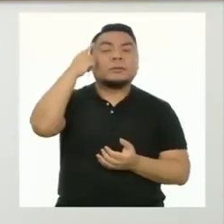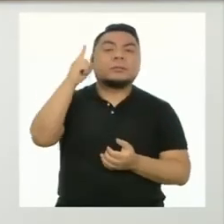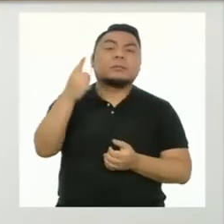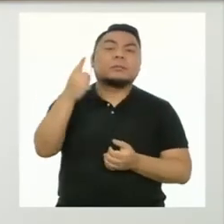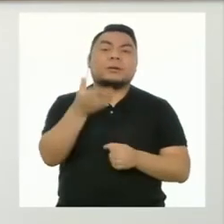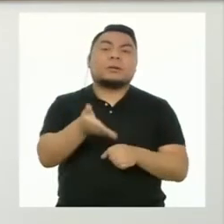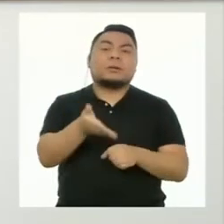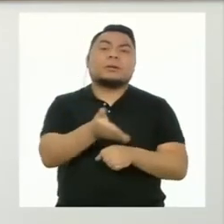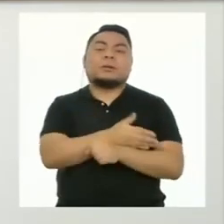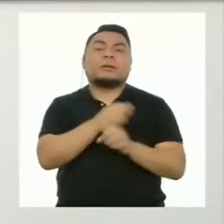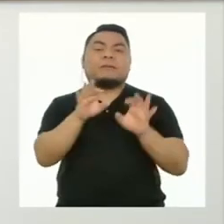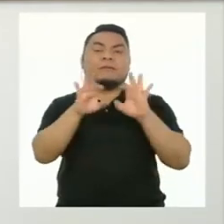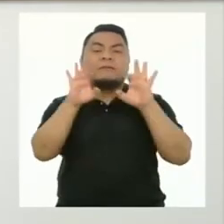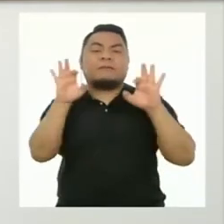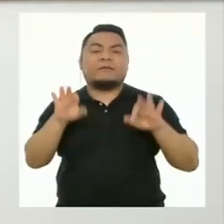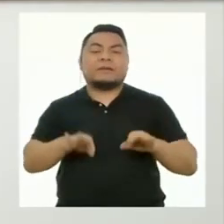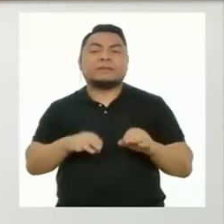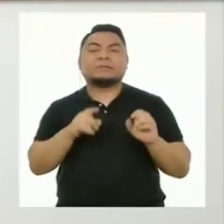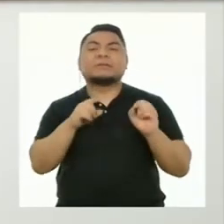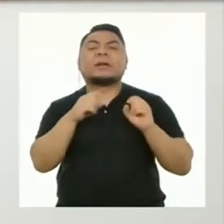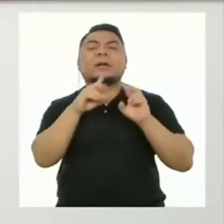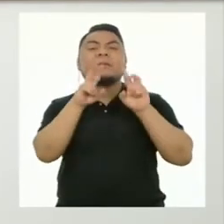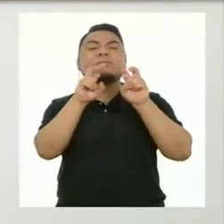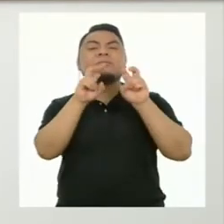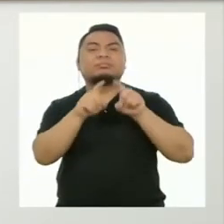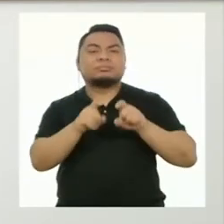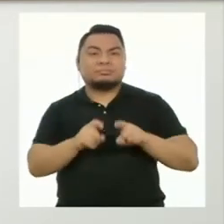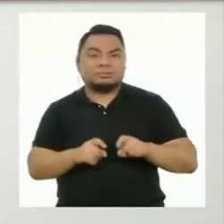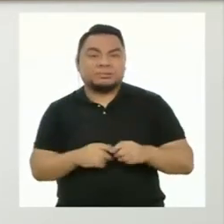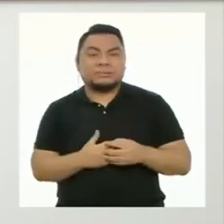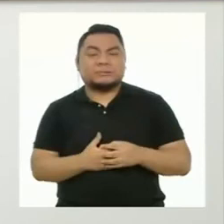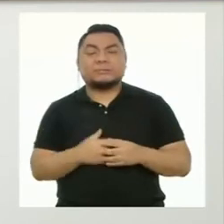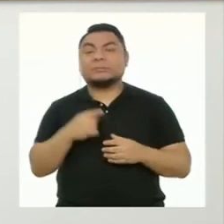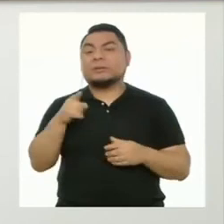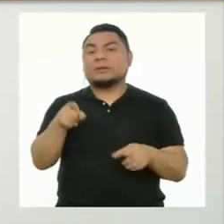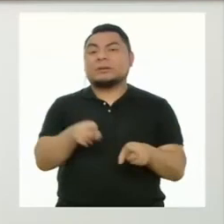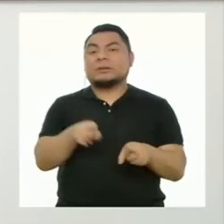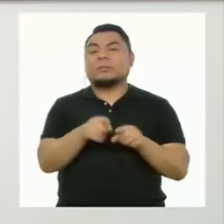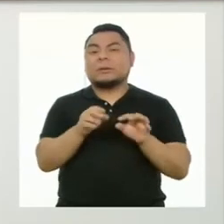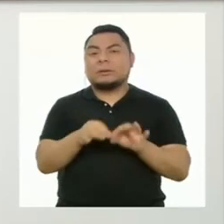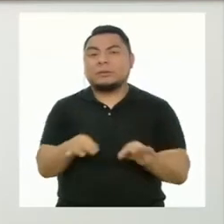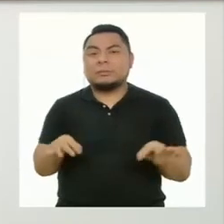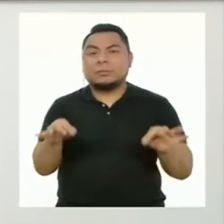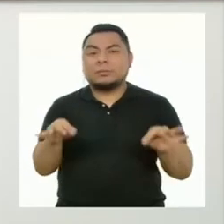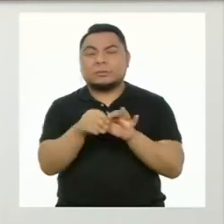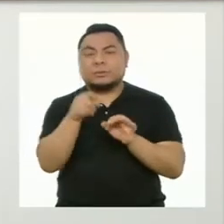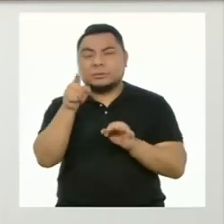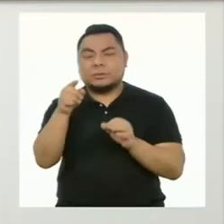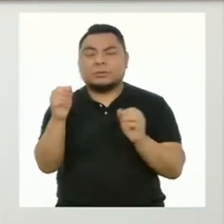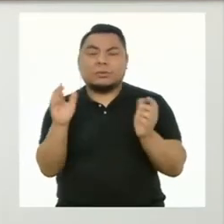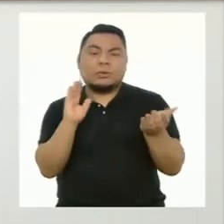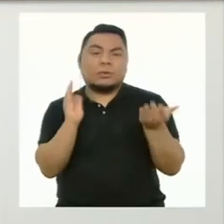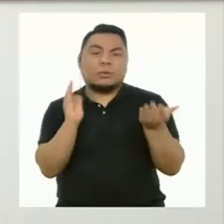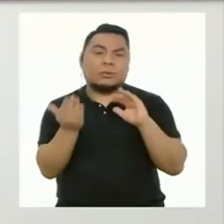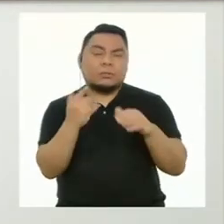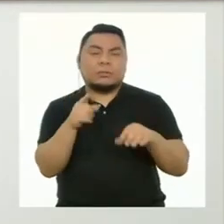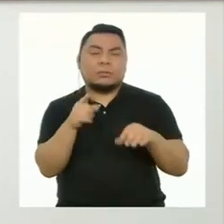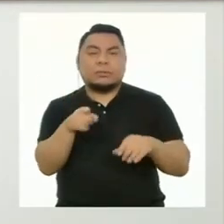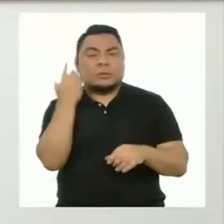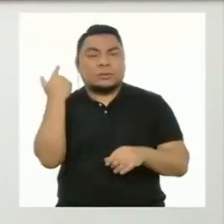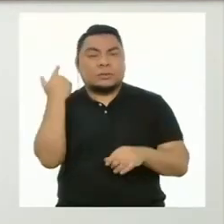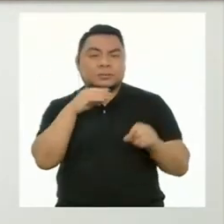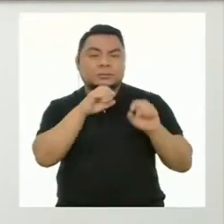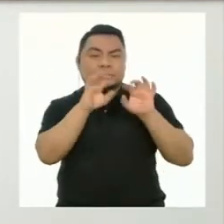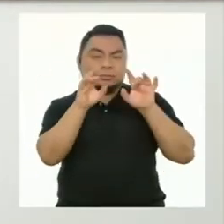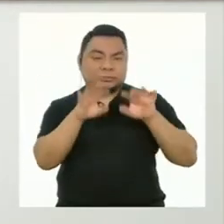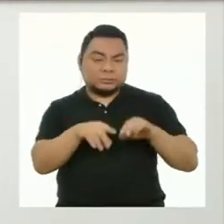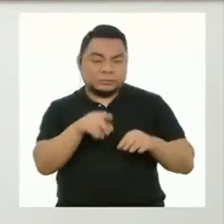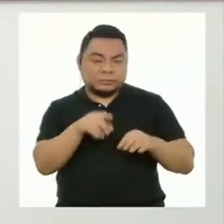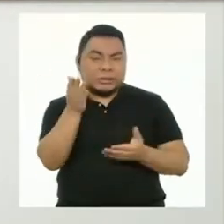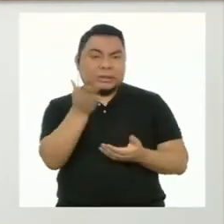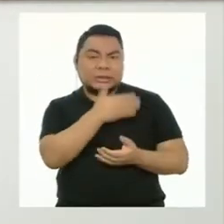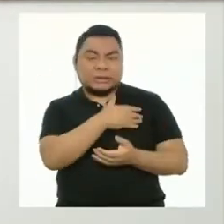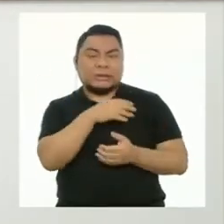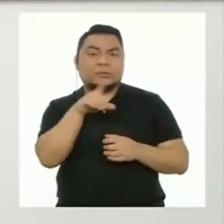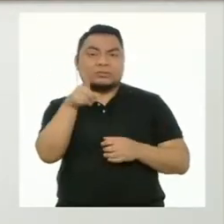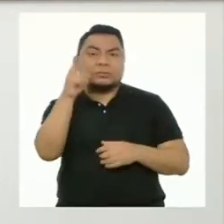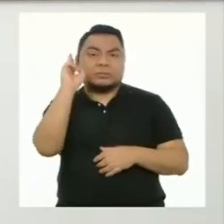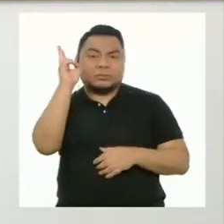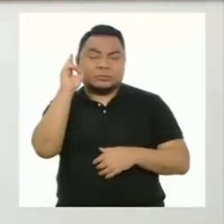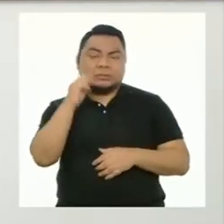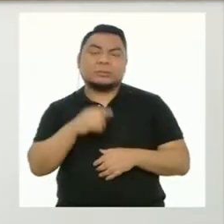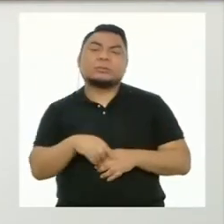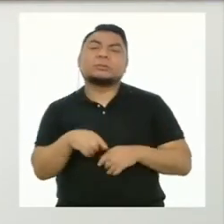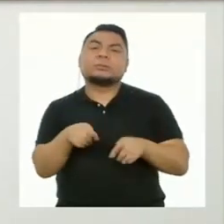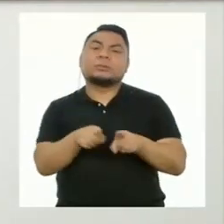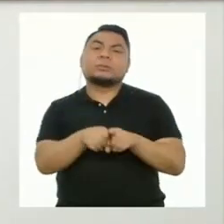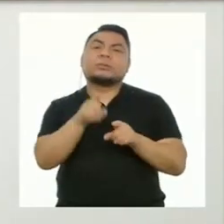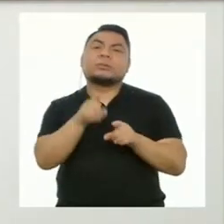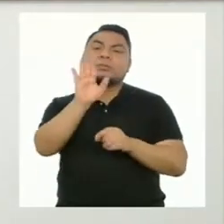que se encuentran en tu ficha de evaluación. Además, es importante que la compares entre la evaluación realizada por tu